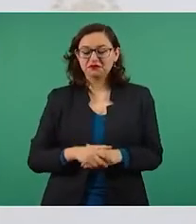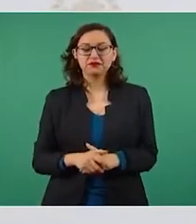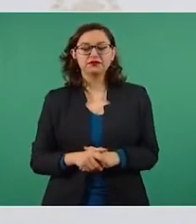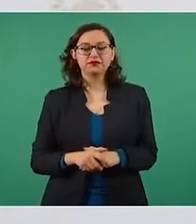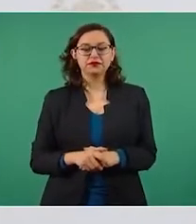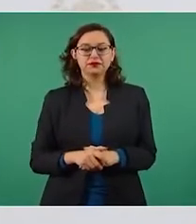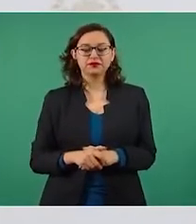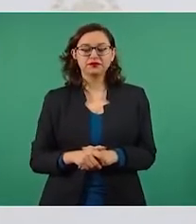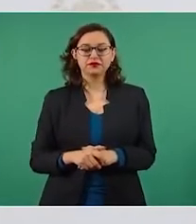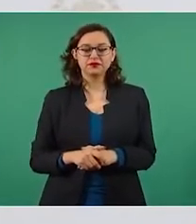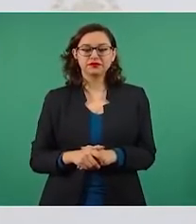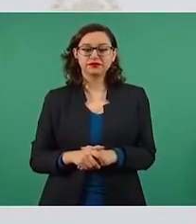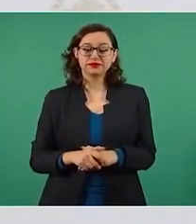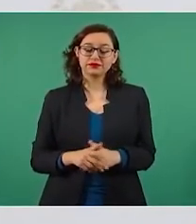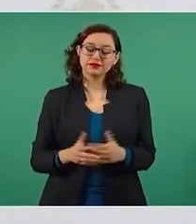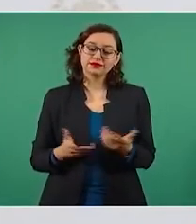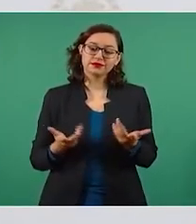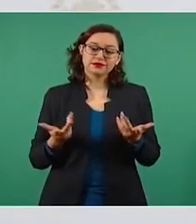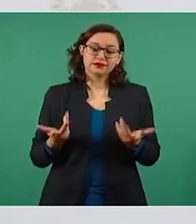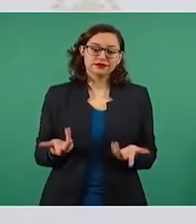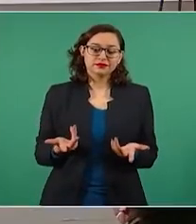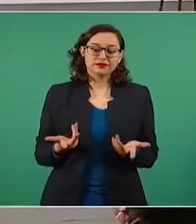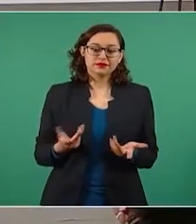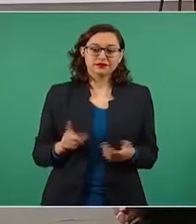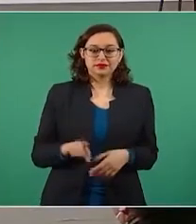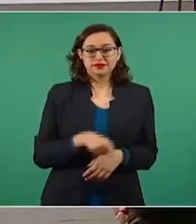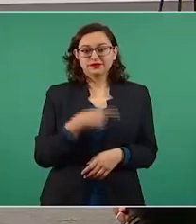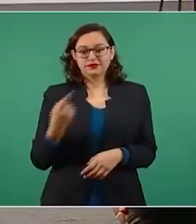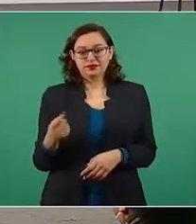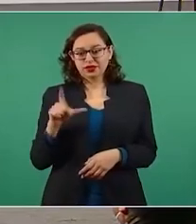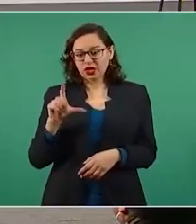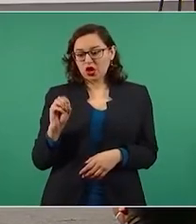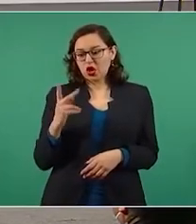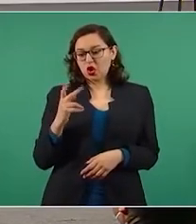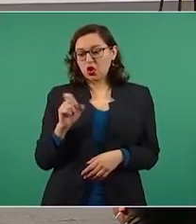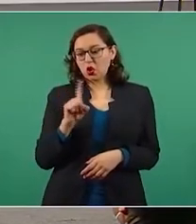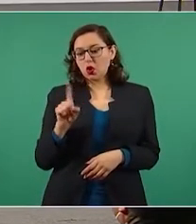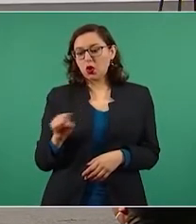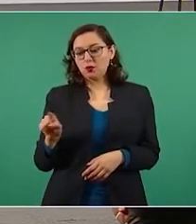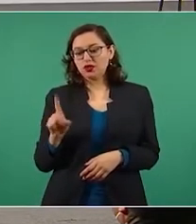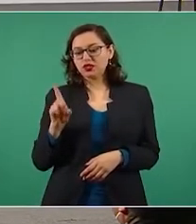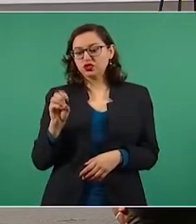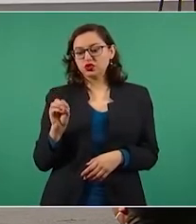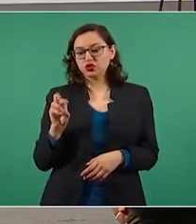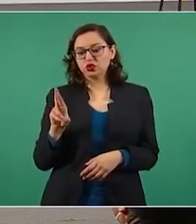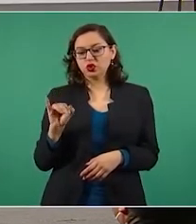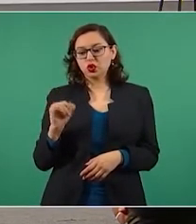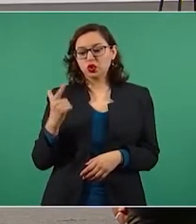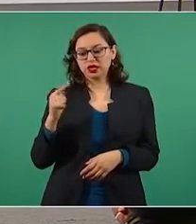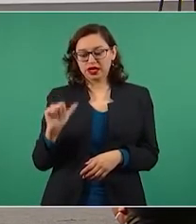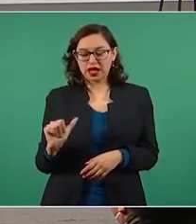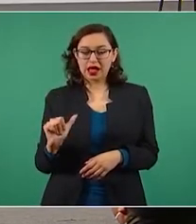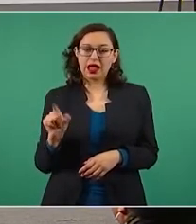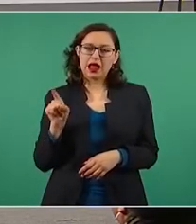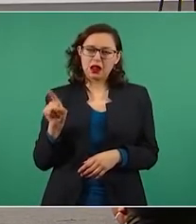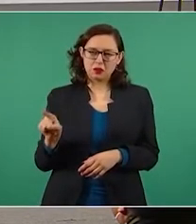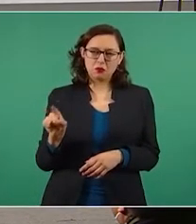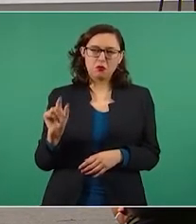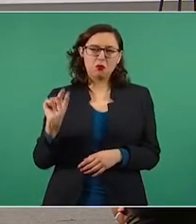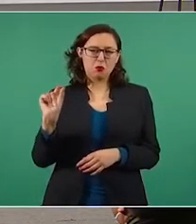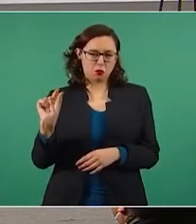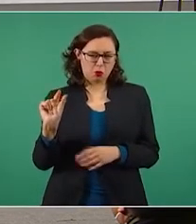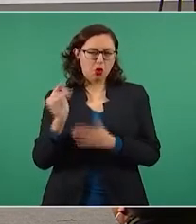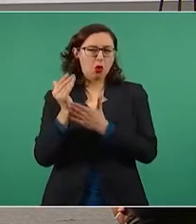Bueno, López Obrador tuvo un poquito más de decencia porque dejó 27 segundos del video, pero